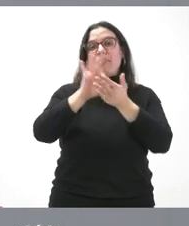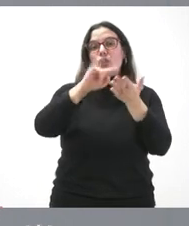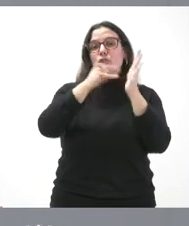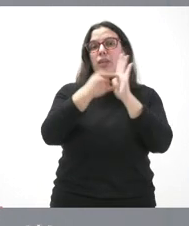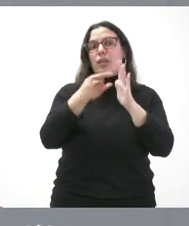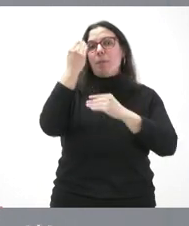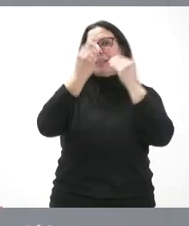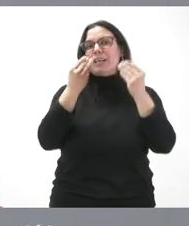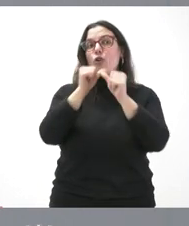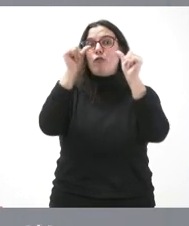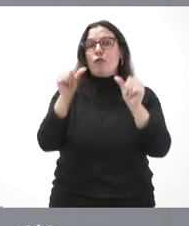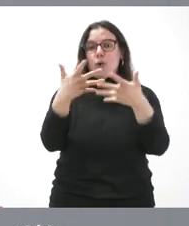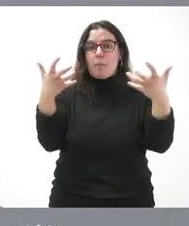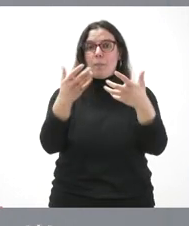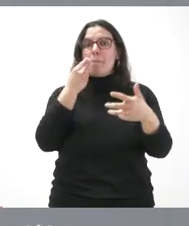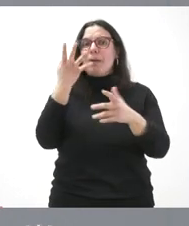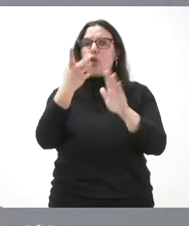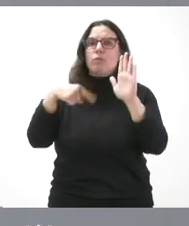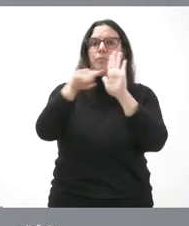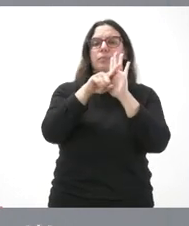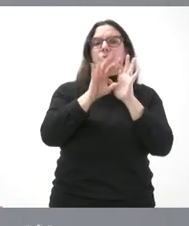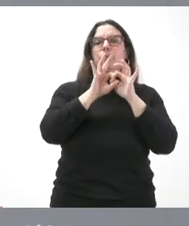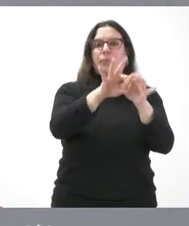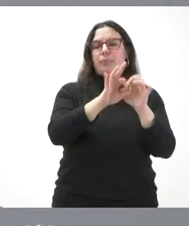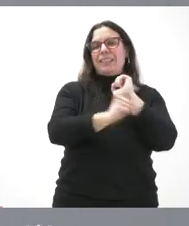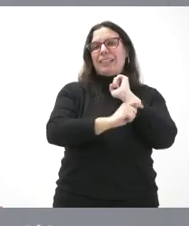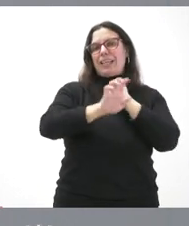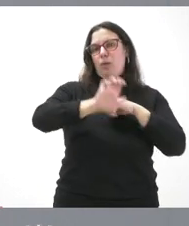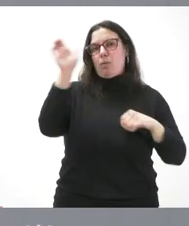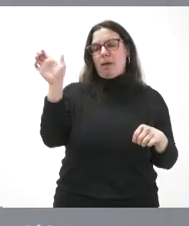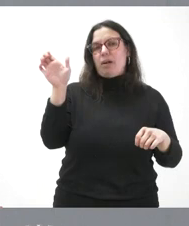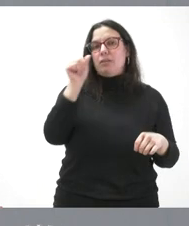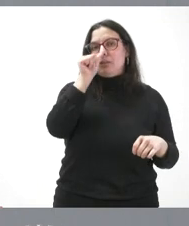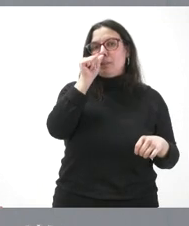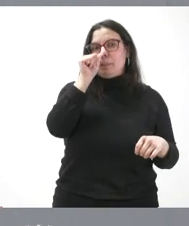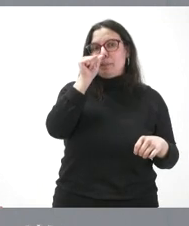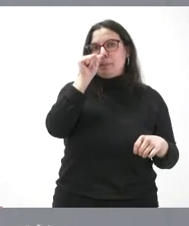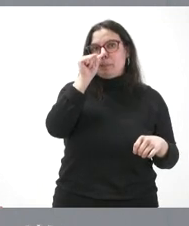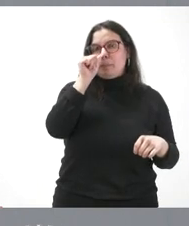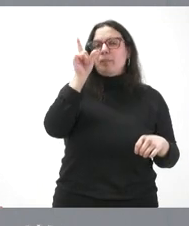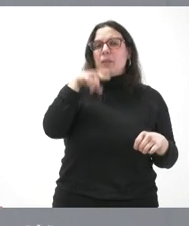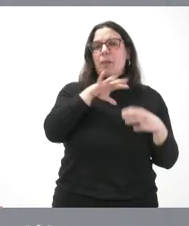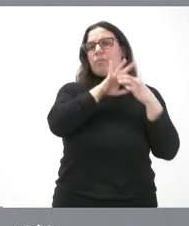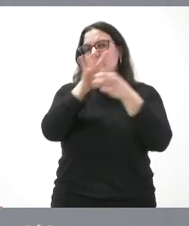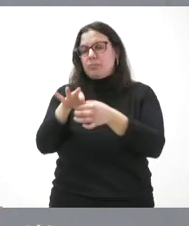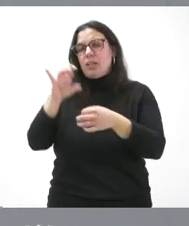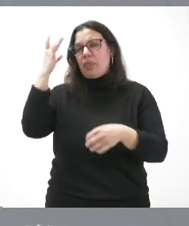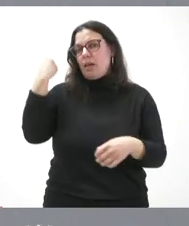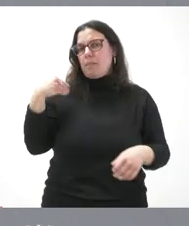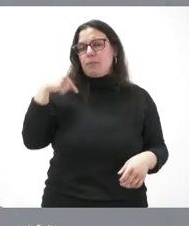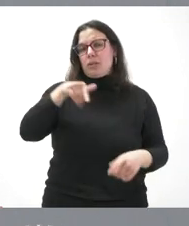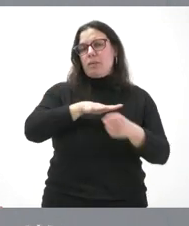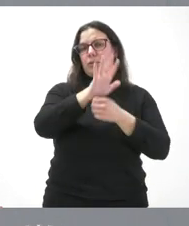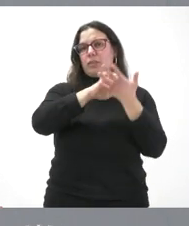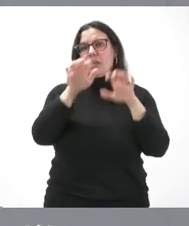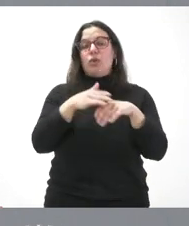es la referencia al contexto de la normativa y la estrategia europea, de la cual también conecta esta iniciativa en el ámbito de Castilla y León.